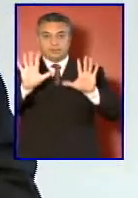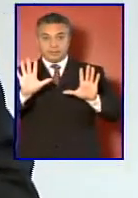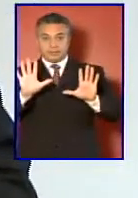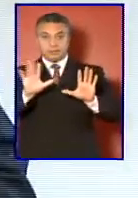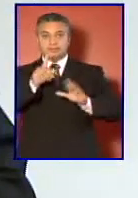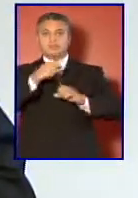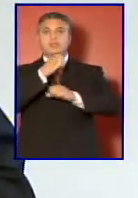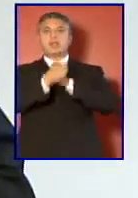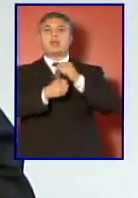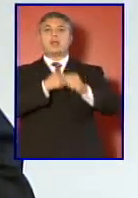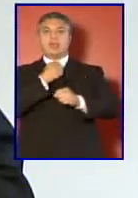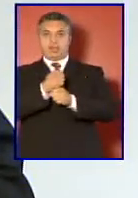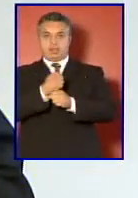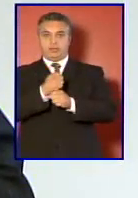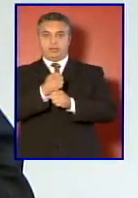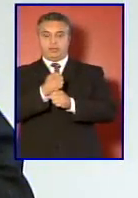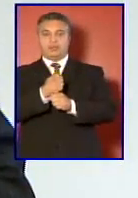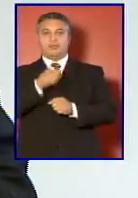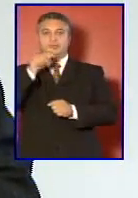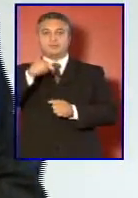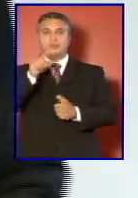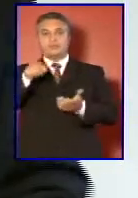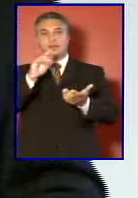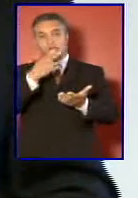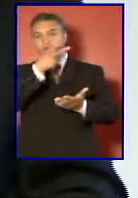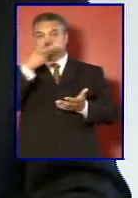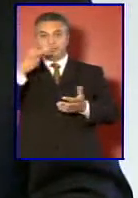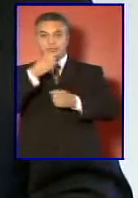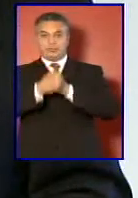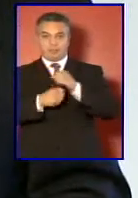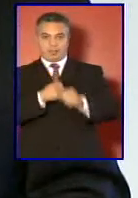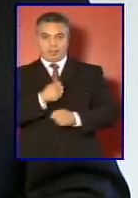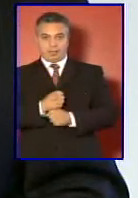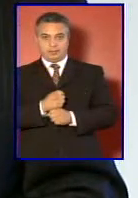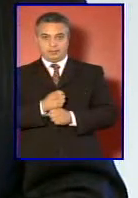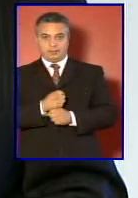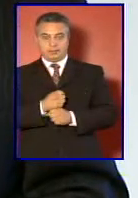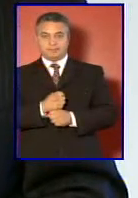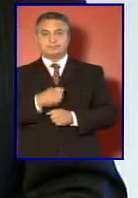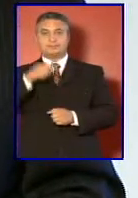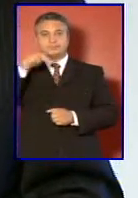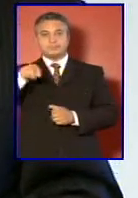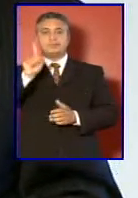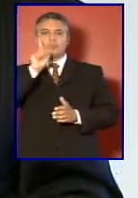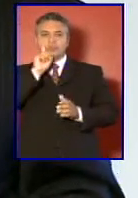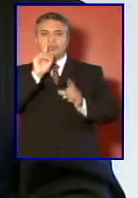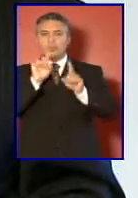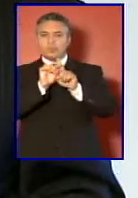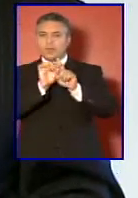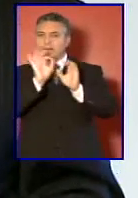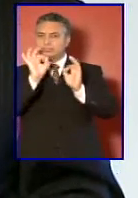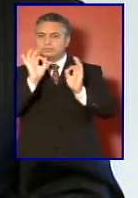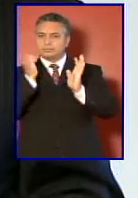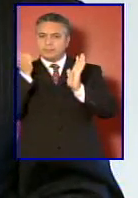año de nuestro Bicentenario, estuvo marcada